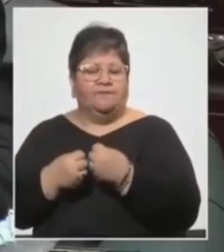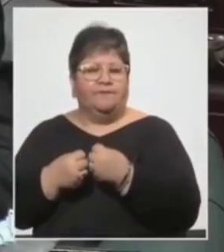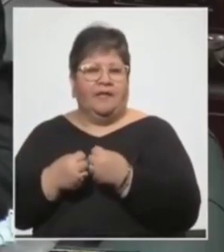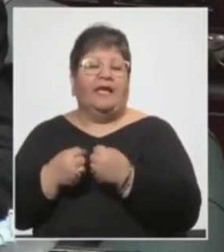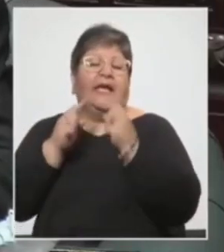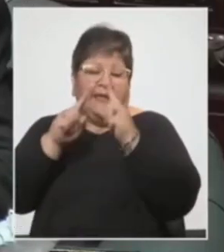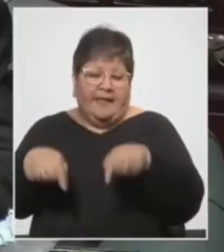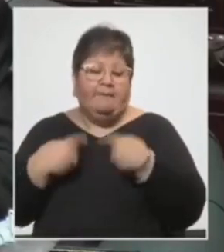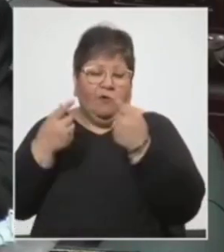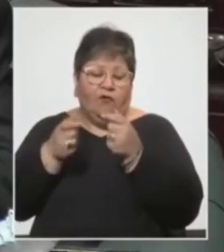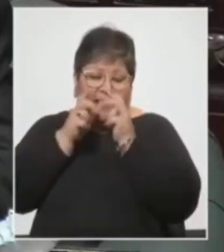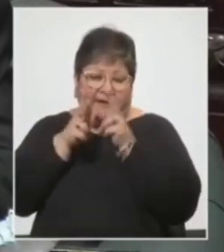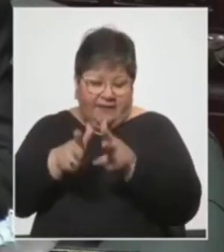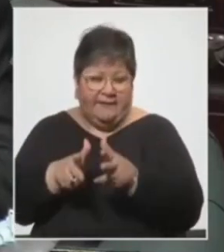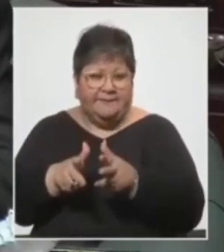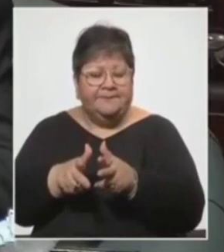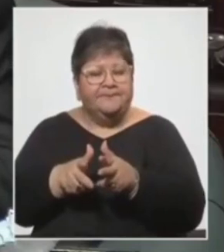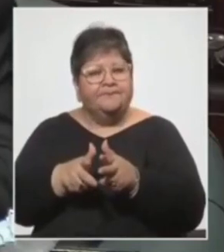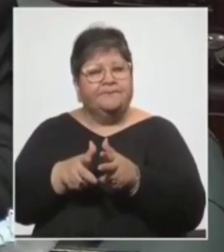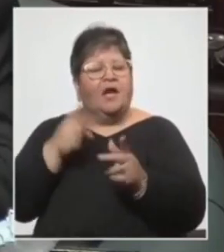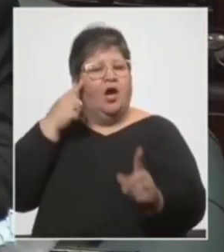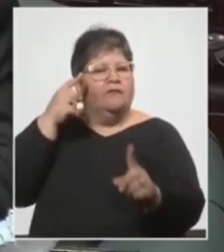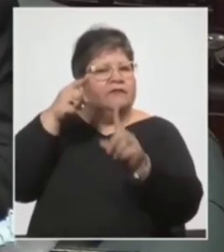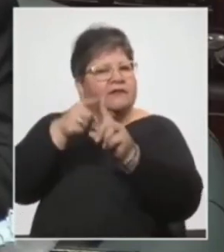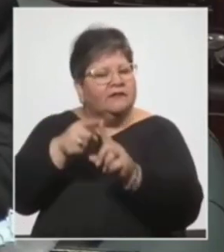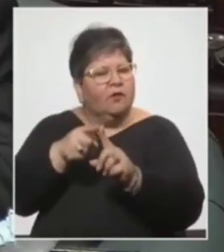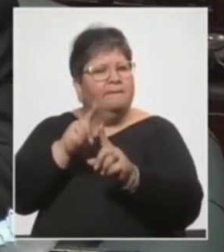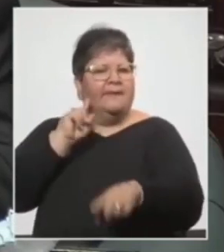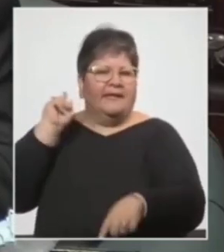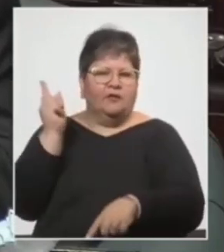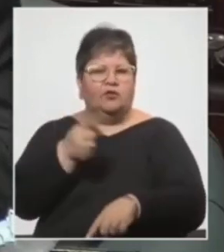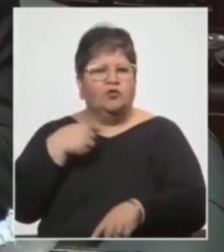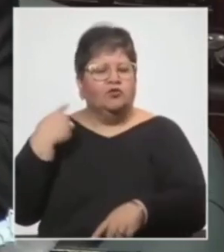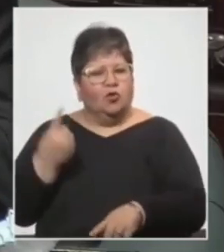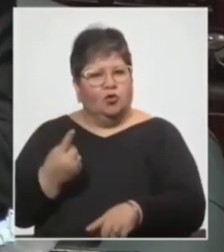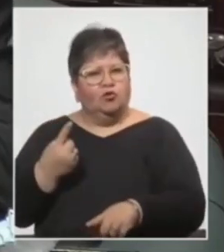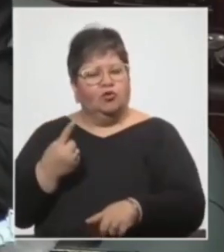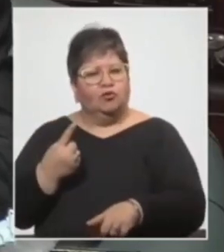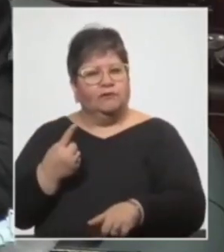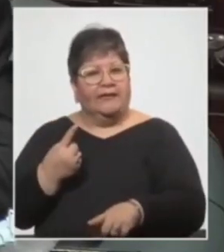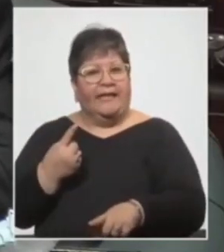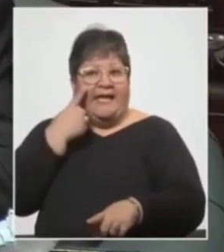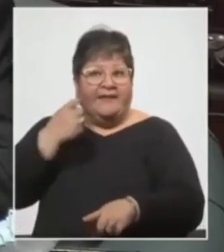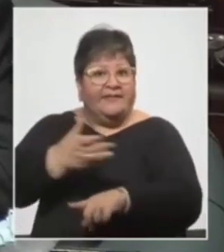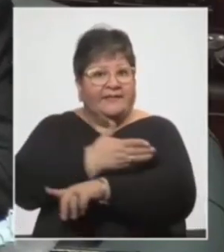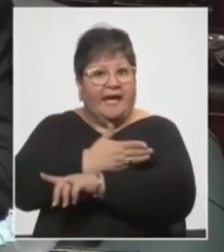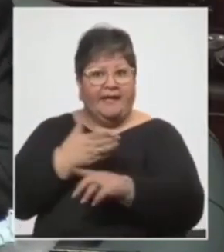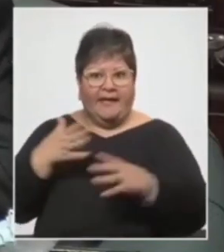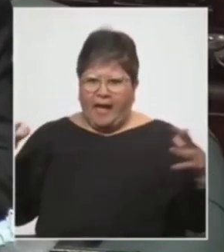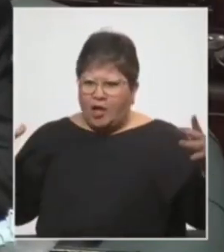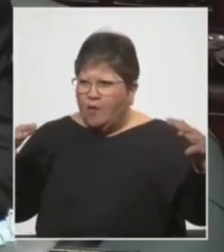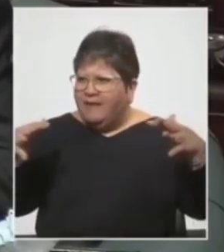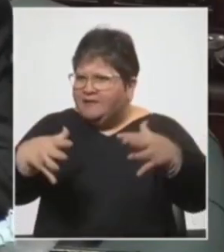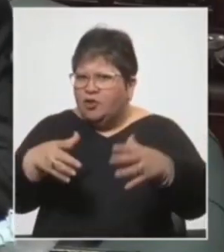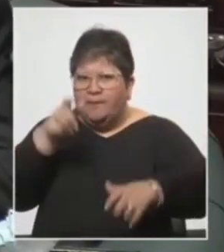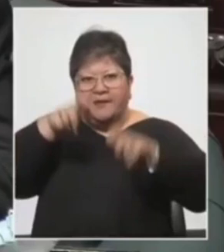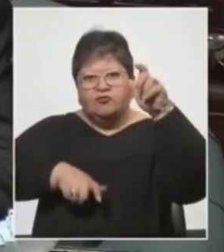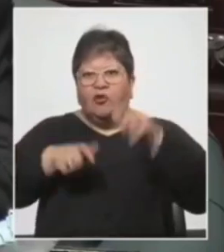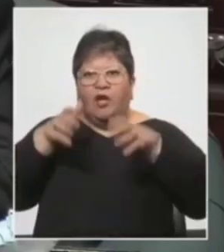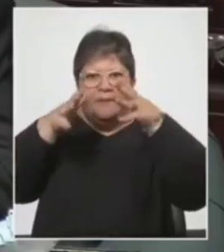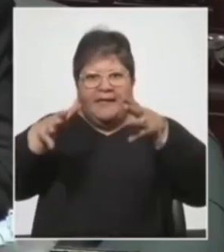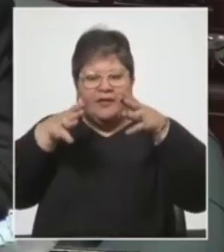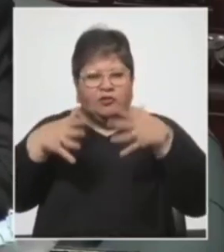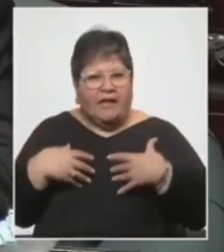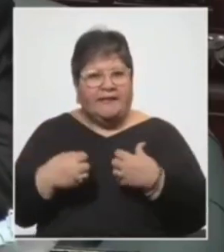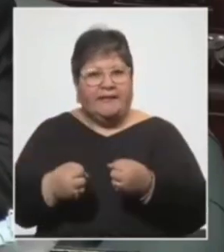referir después. El objetivo para nosotros es apuntar a evitar esas aglomeraciones con riesgos sanitarios,